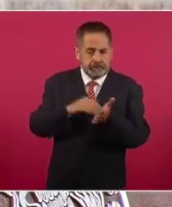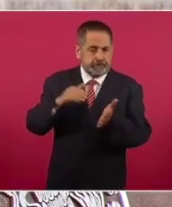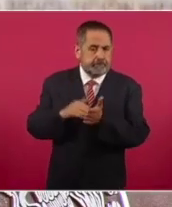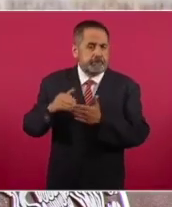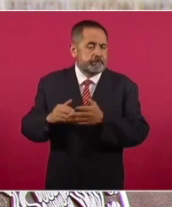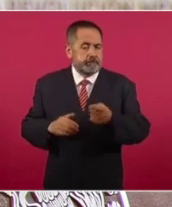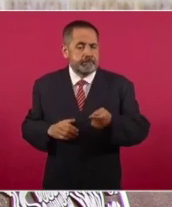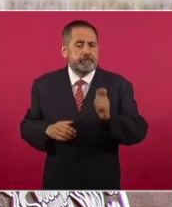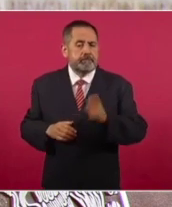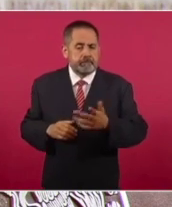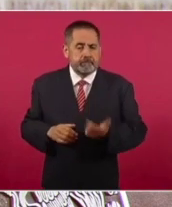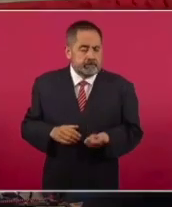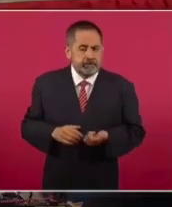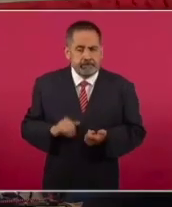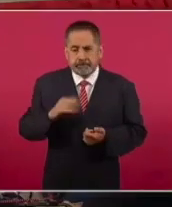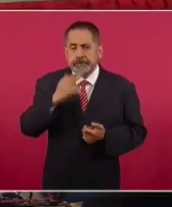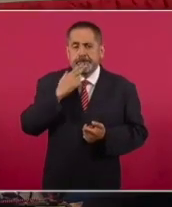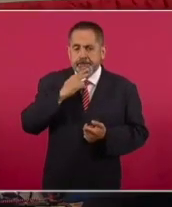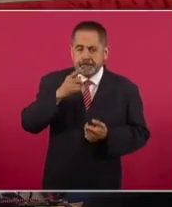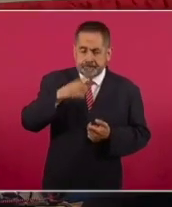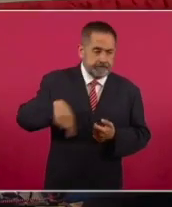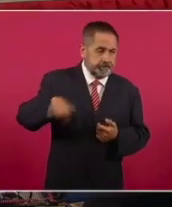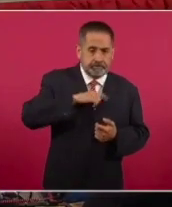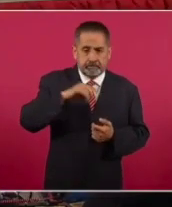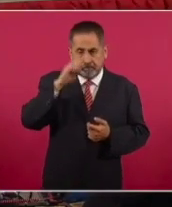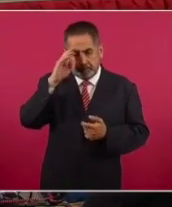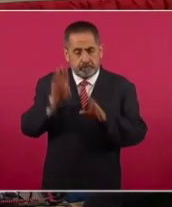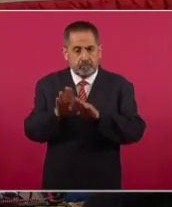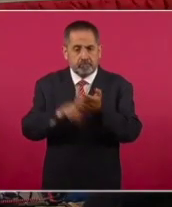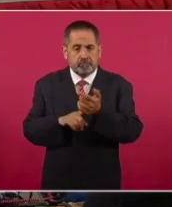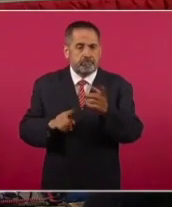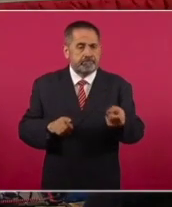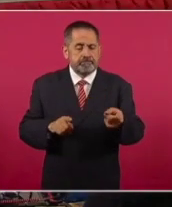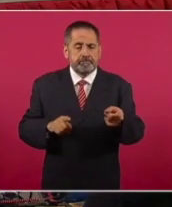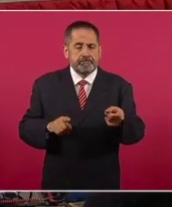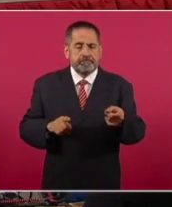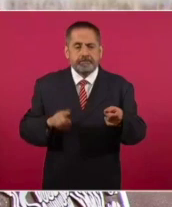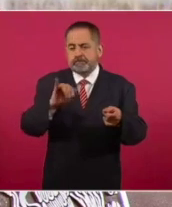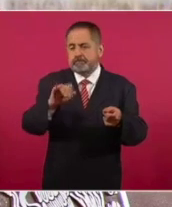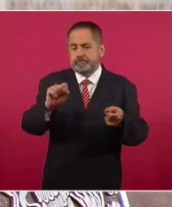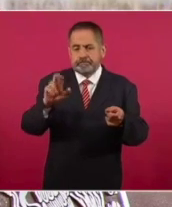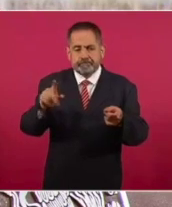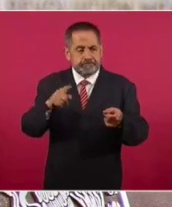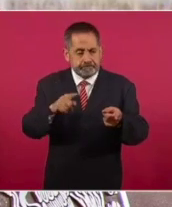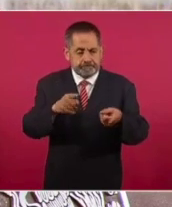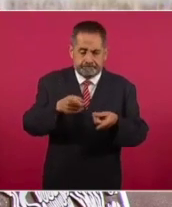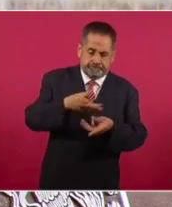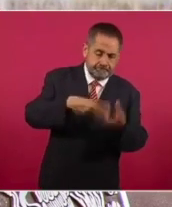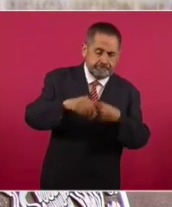que consiste en utilizar la recaudación del impuesto especial por